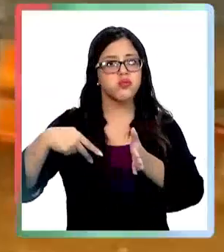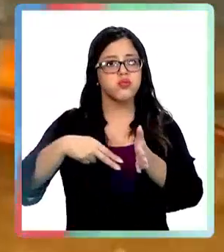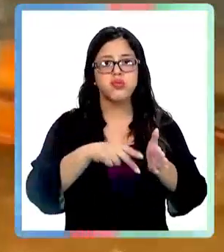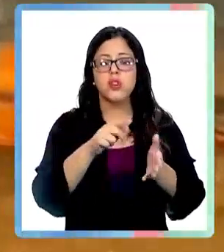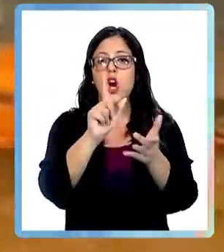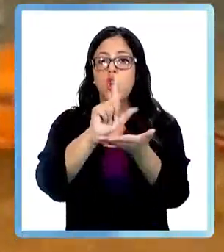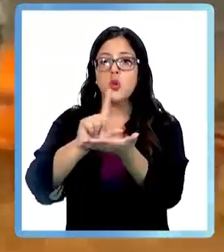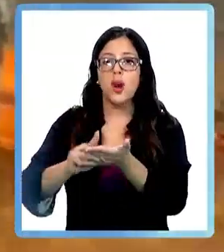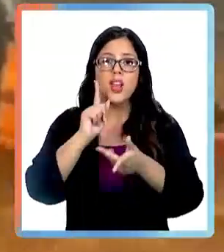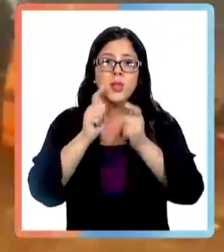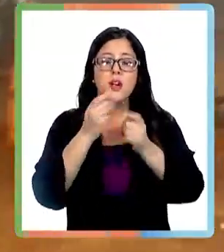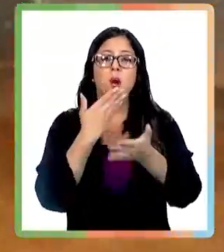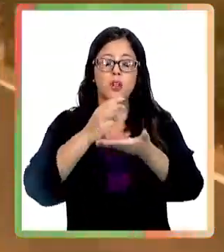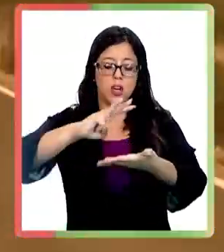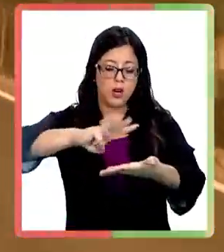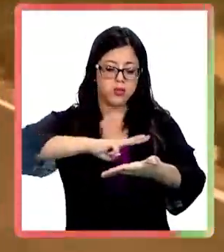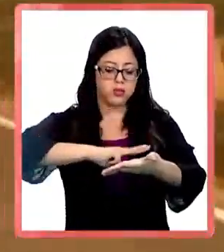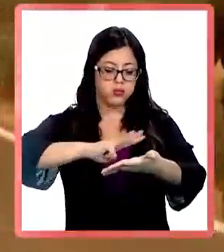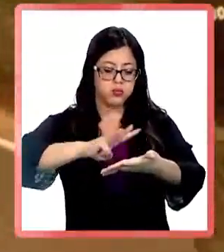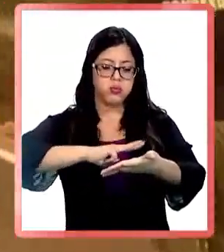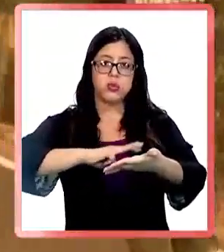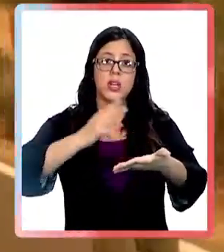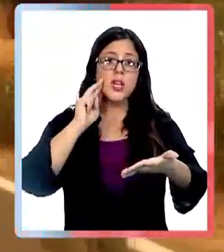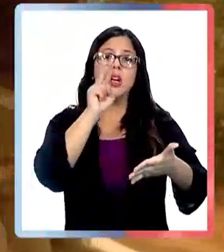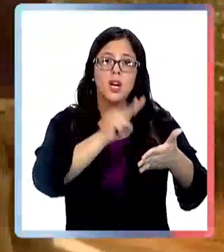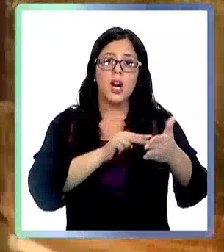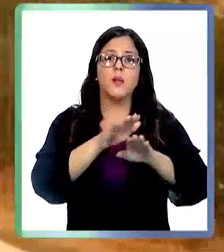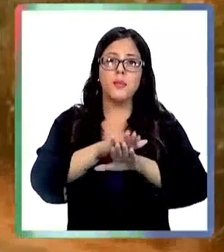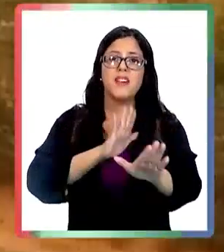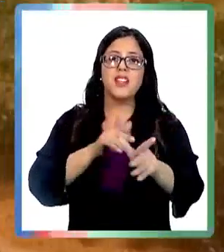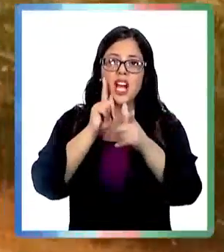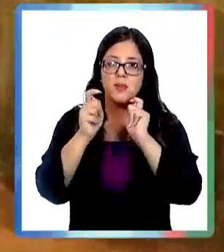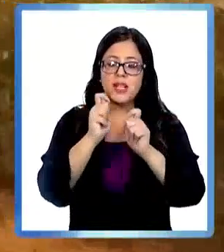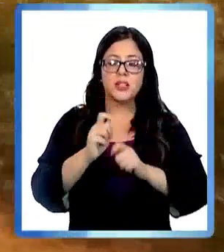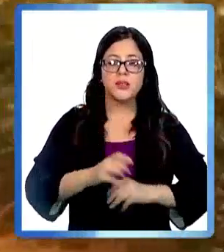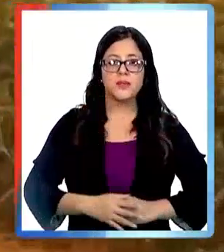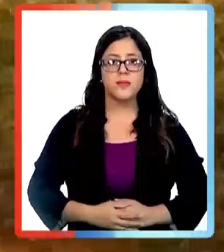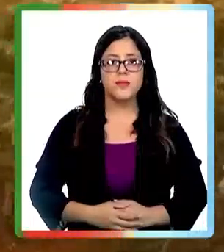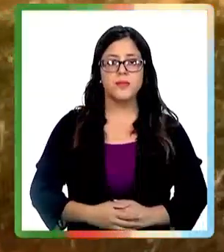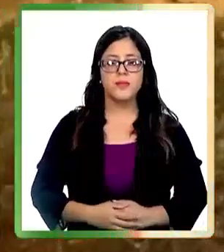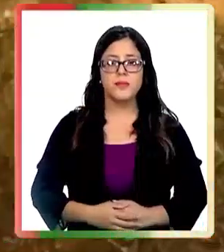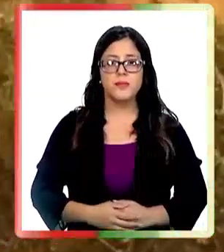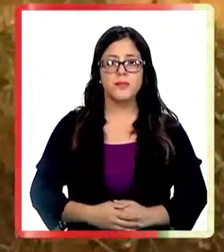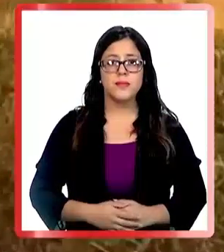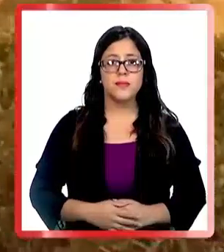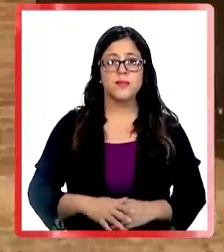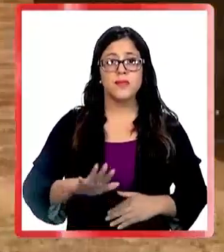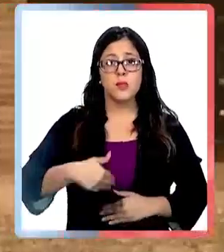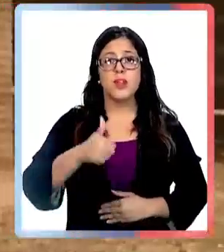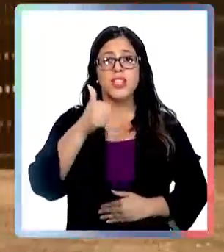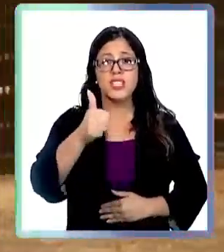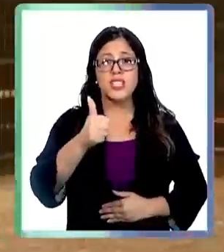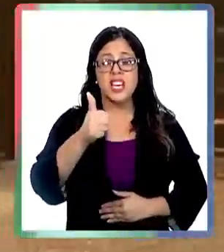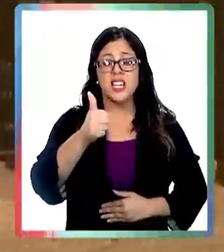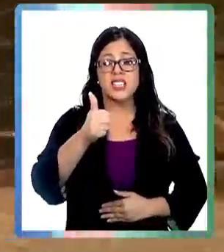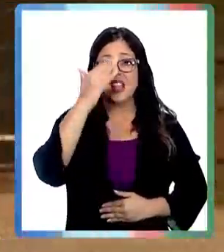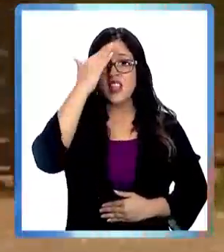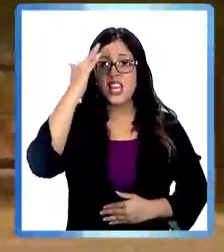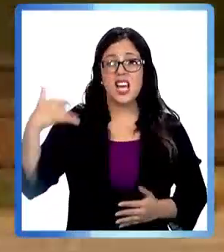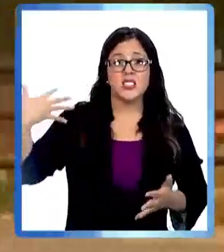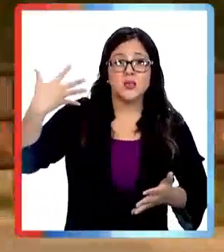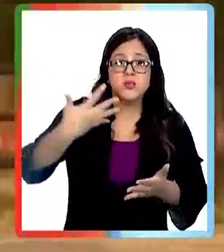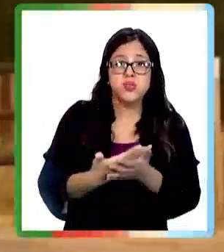abandonen las zonas de peligro, apenas reciban la alerta de evacuación para evitar más riesgos. Después de seis